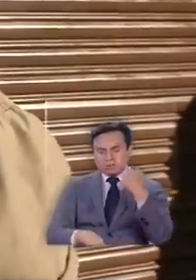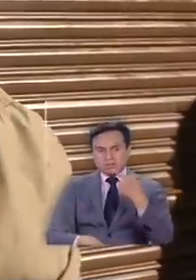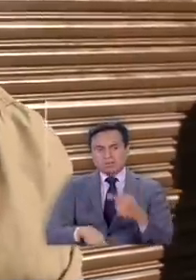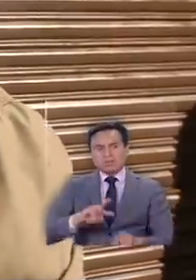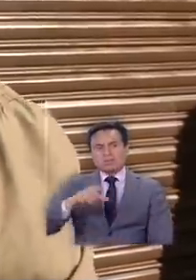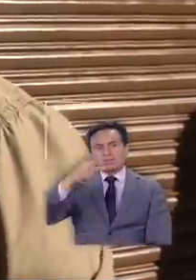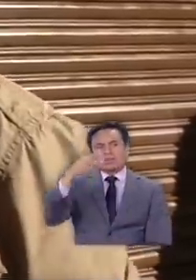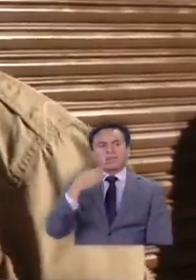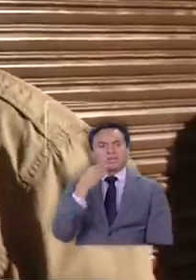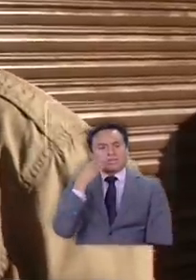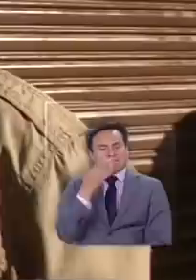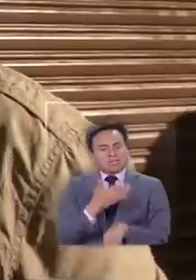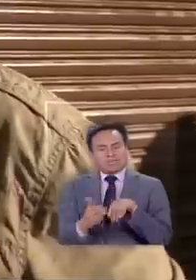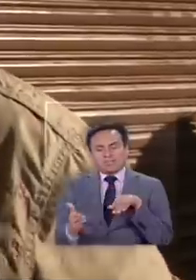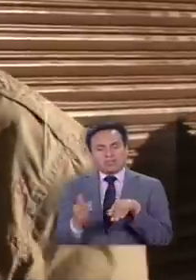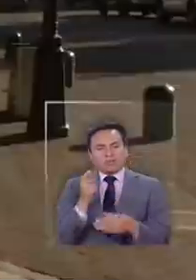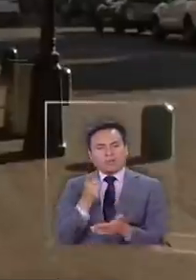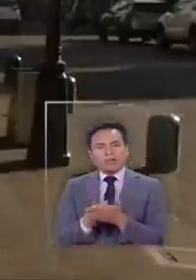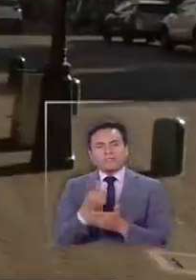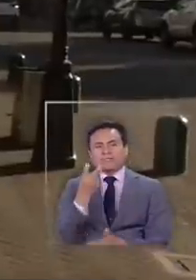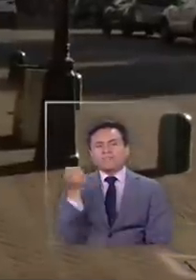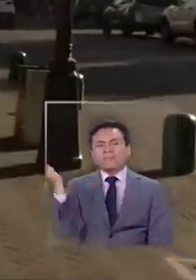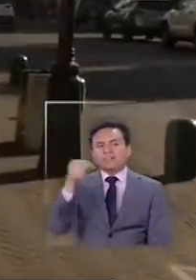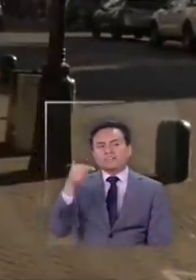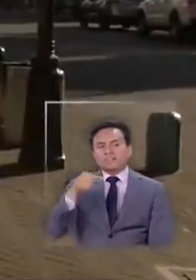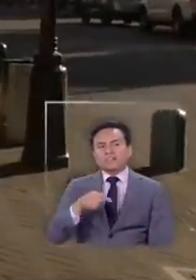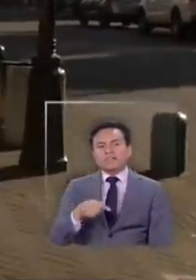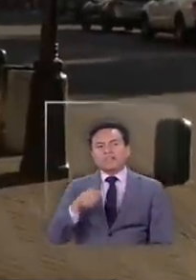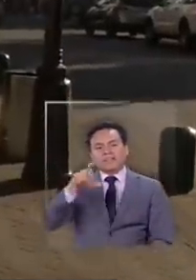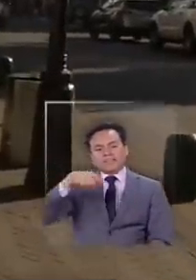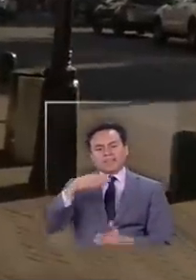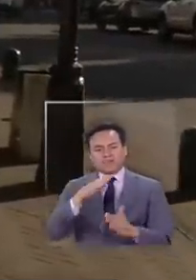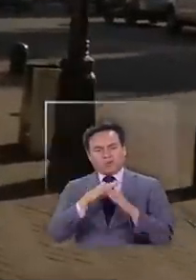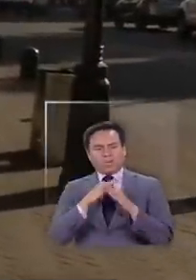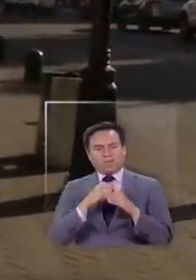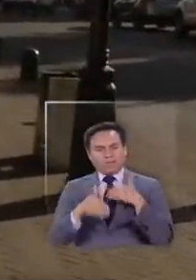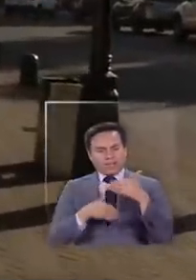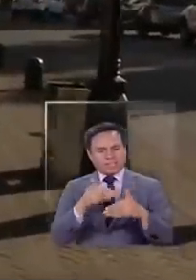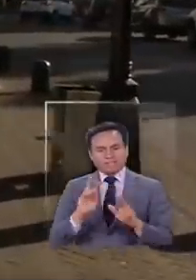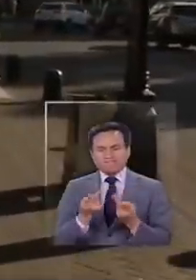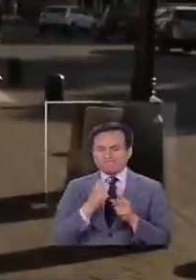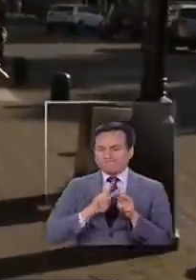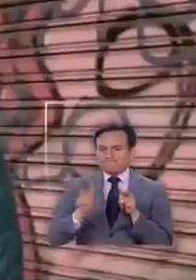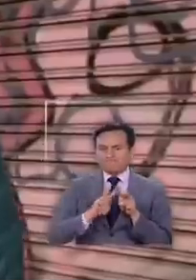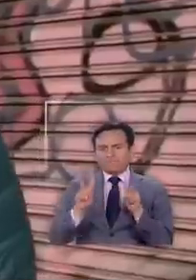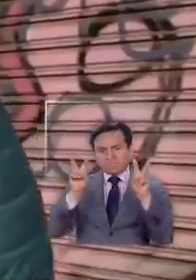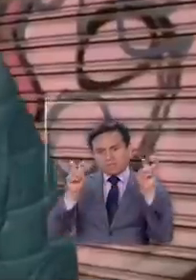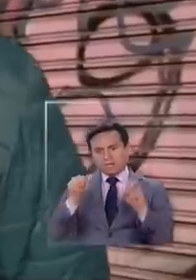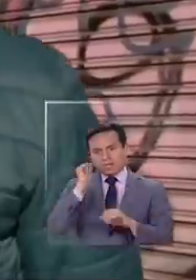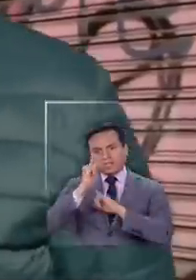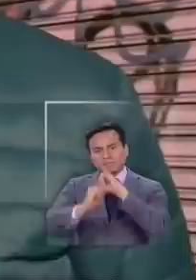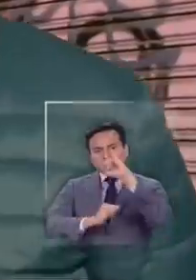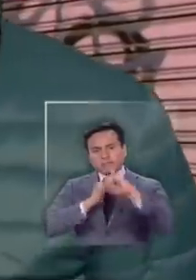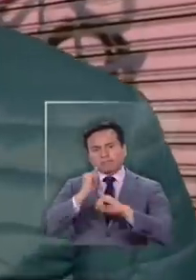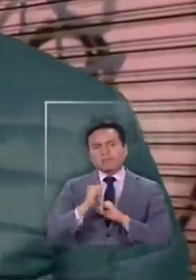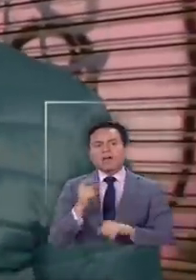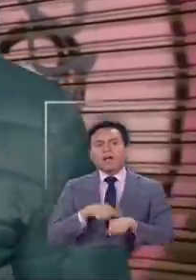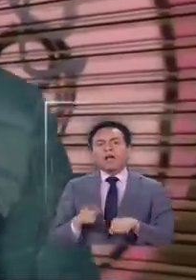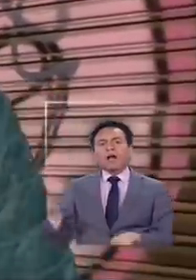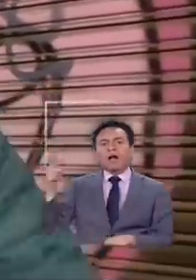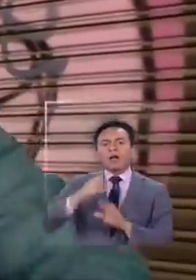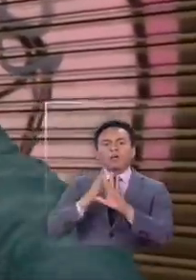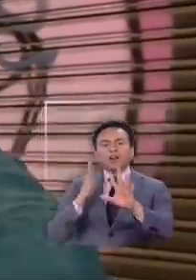ya estoy casi atrasado ya porque he venido tres veces tengo un bloqueo de tarjeta tengo que reactivarla por un tema que me pasó ahí por internet ¿cuál llegó?